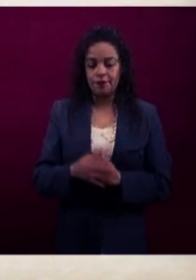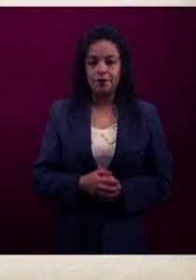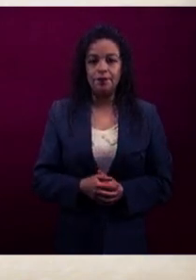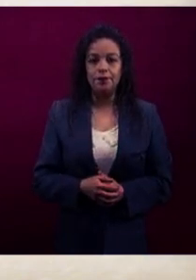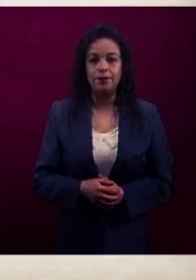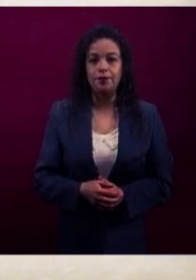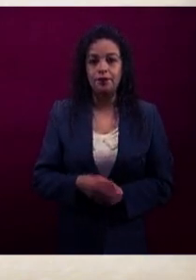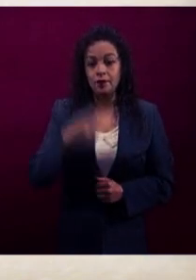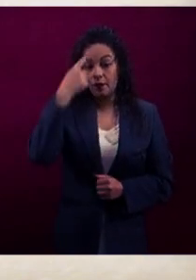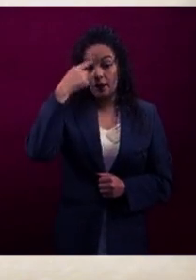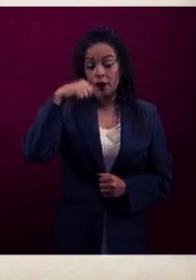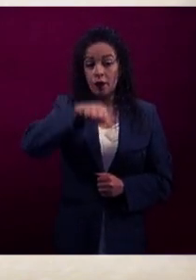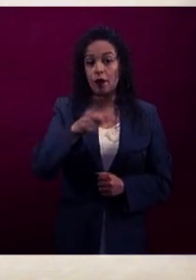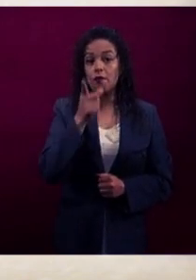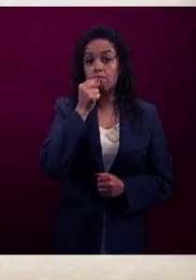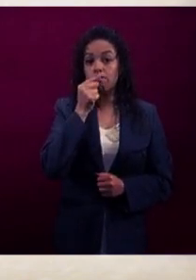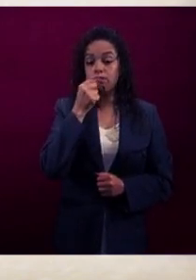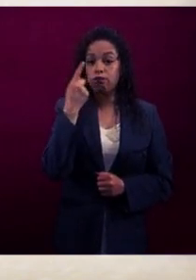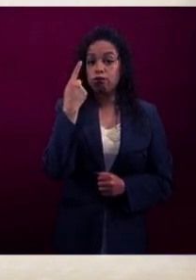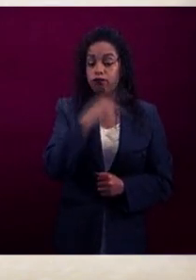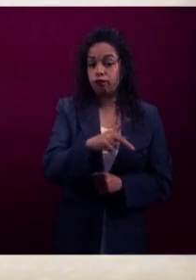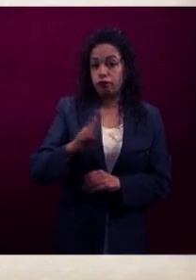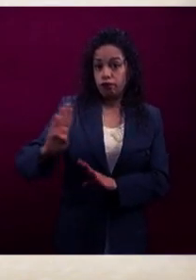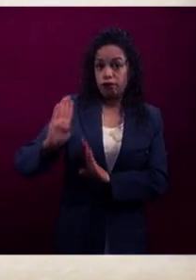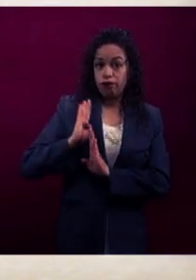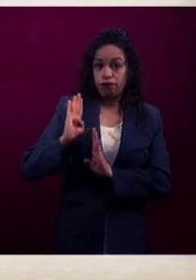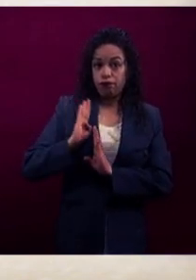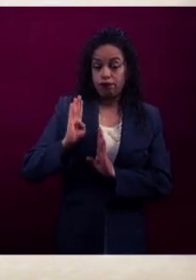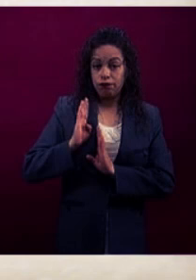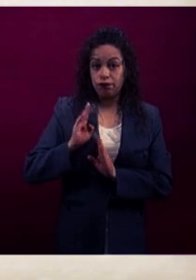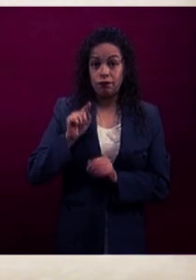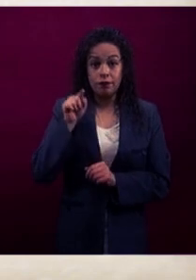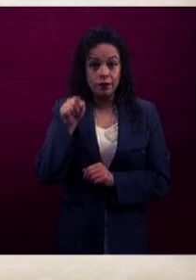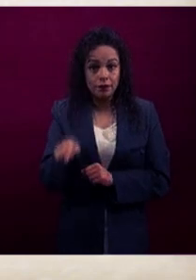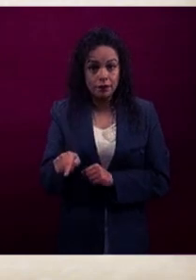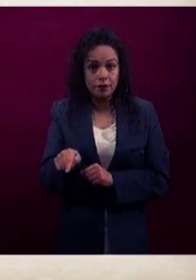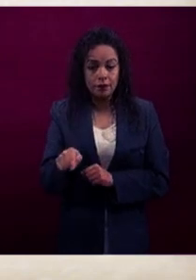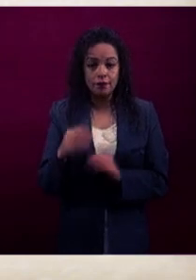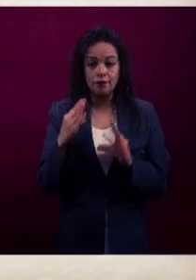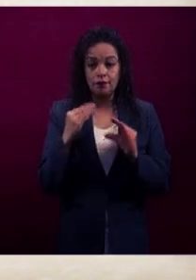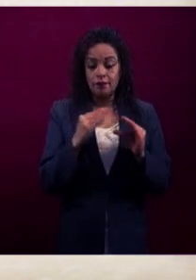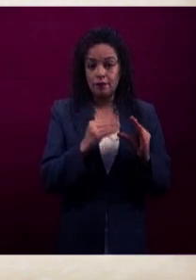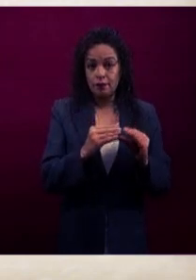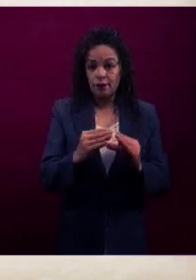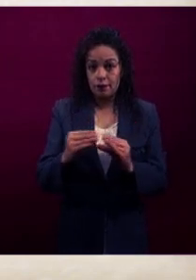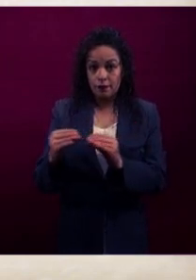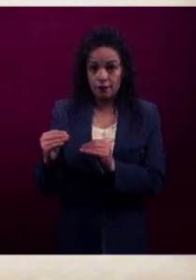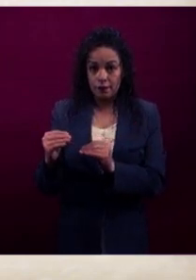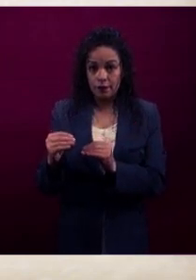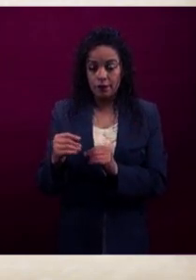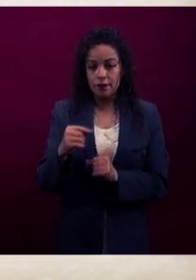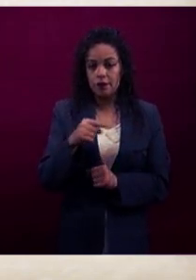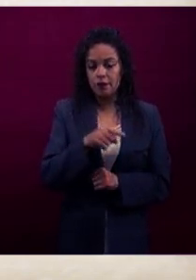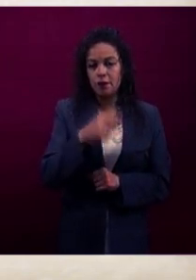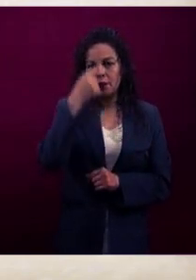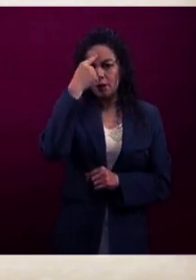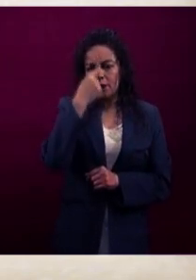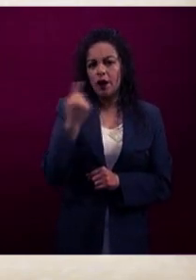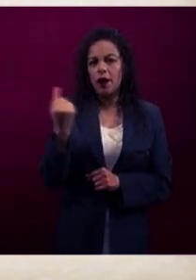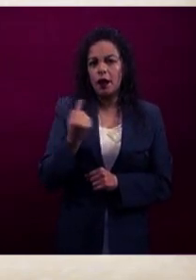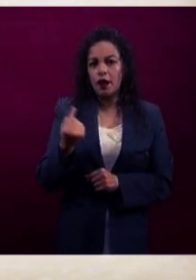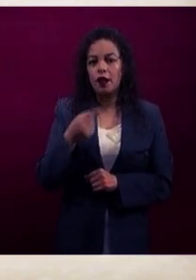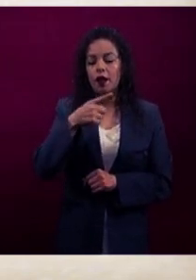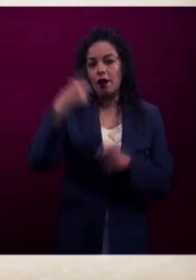para oficiales de policía militar, que son los elementos que están en el Colegio Militar, para ser los primeros oficiales que se